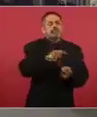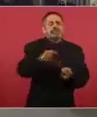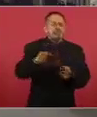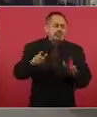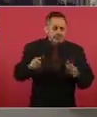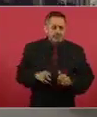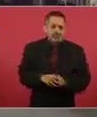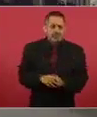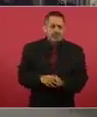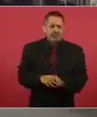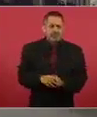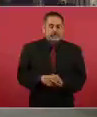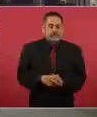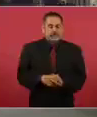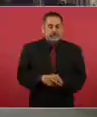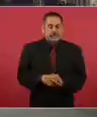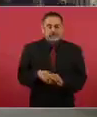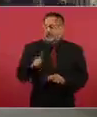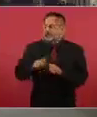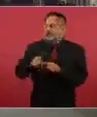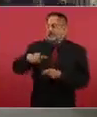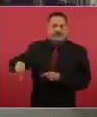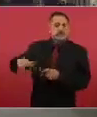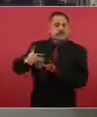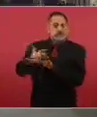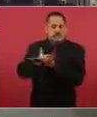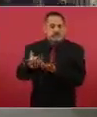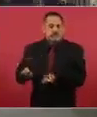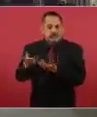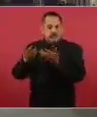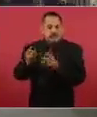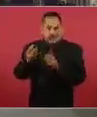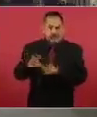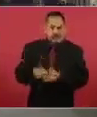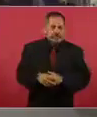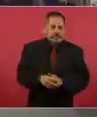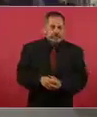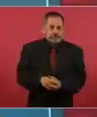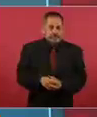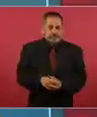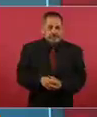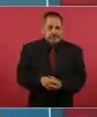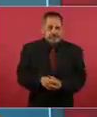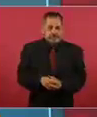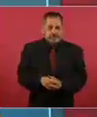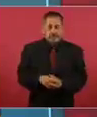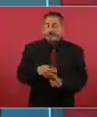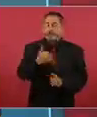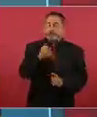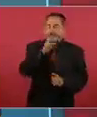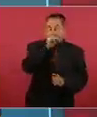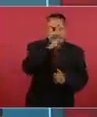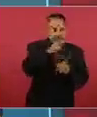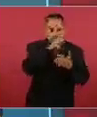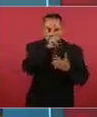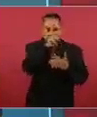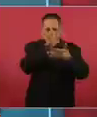el Ejecutivo. ¿Quiénes son los más pasados de Rosca? Sí, ¿y por qué?